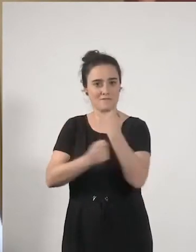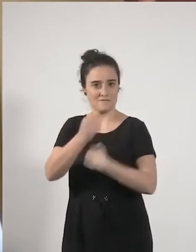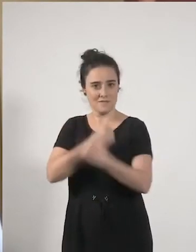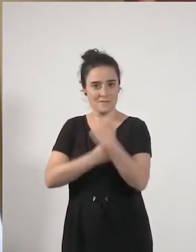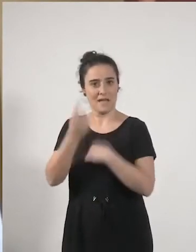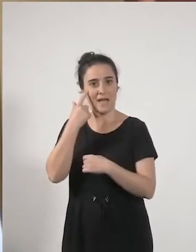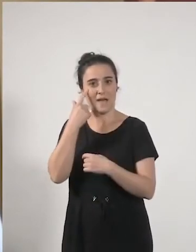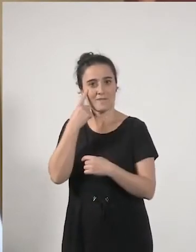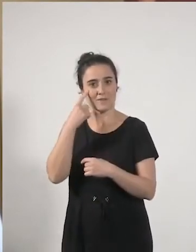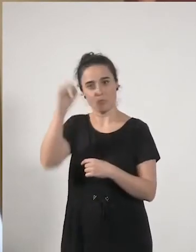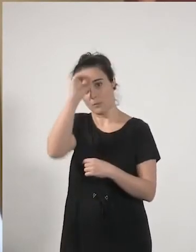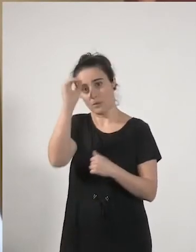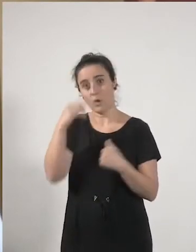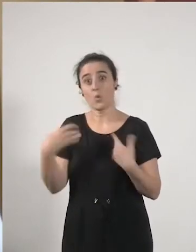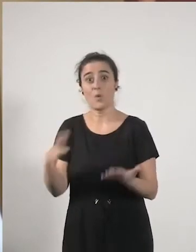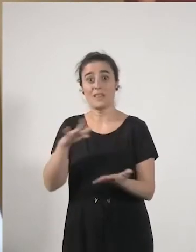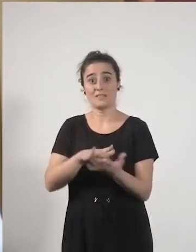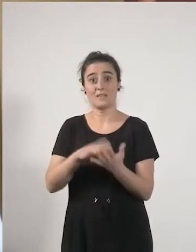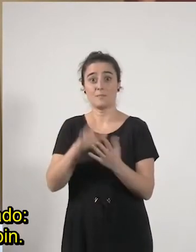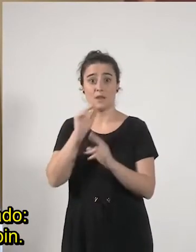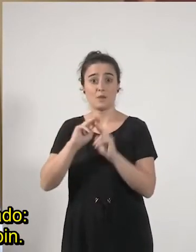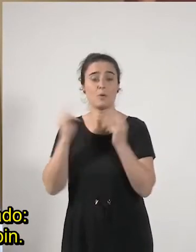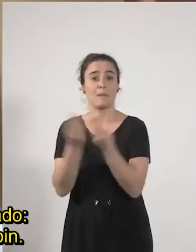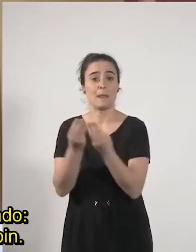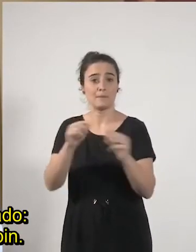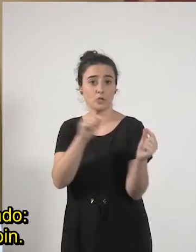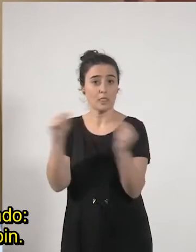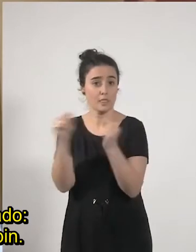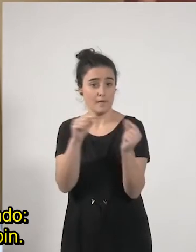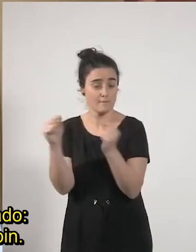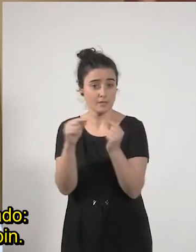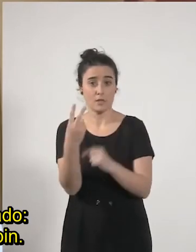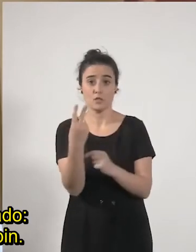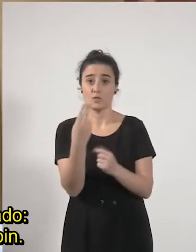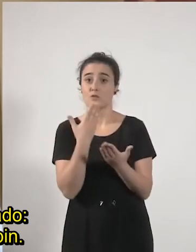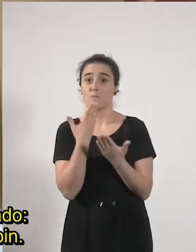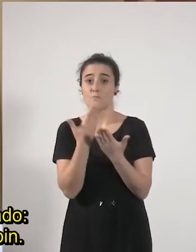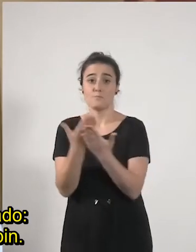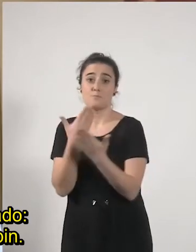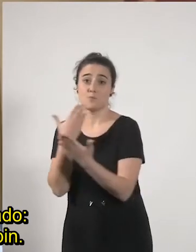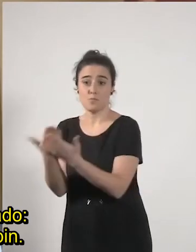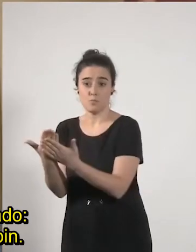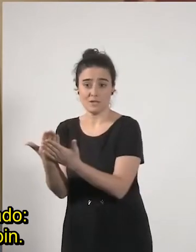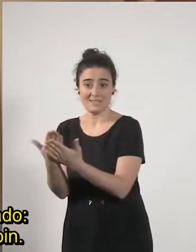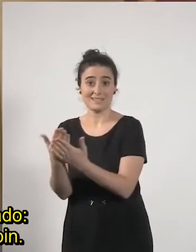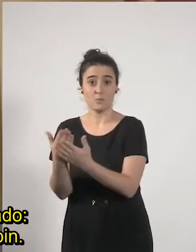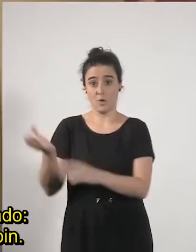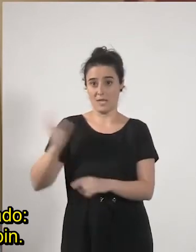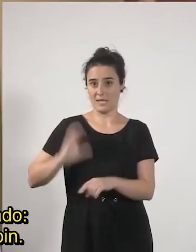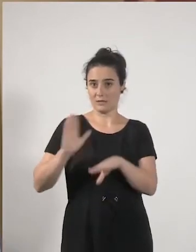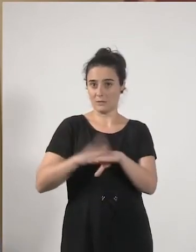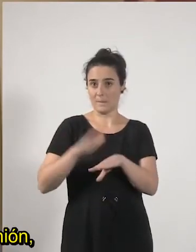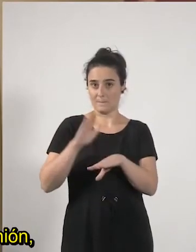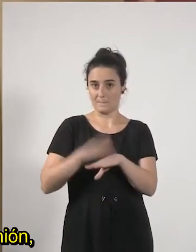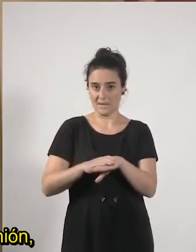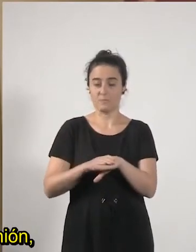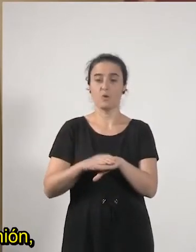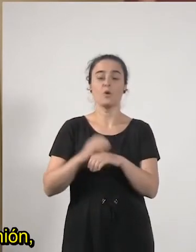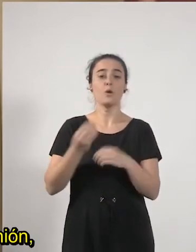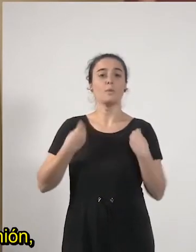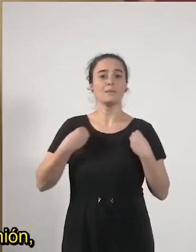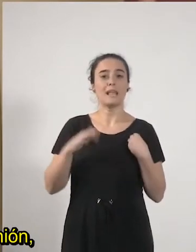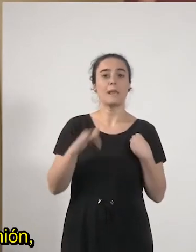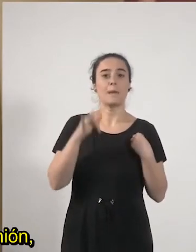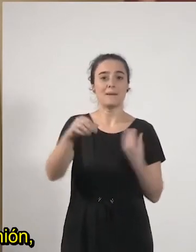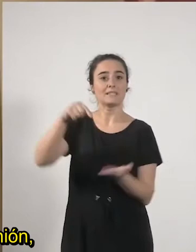que está estos días en el Parlamento de Madrid las dos propuestas que se han pasado el ingreso mínimo vital y la tasa Tobin y nos preguntan